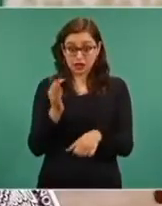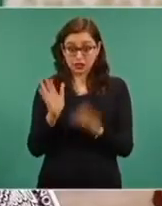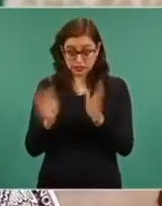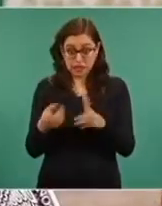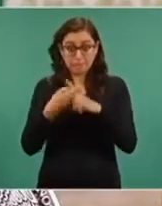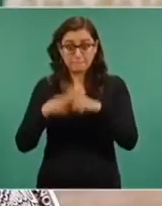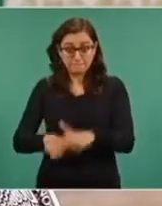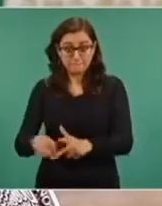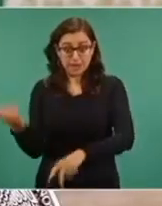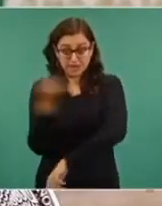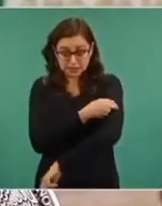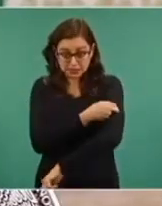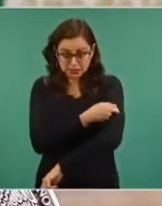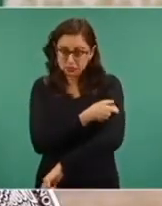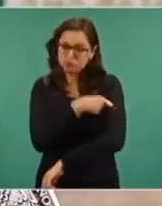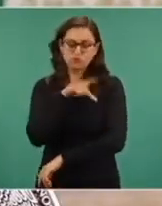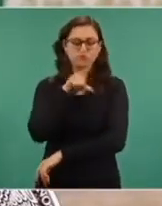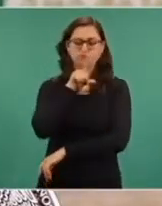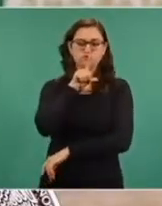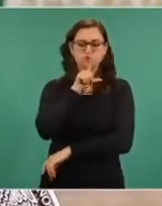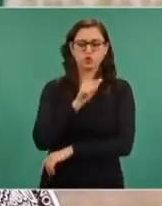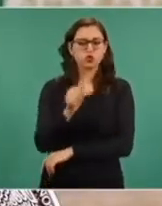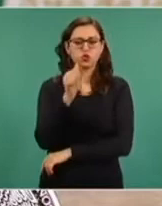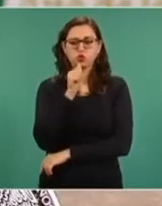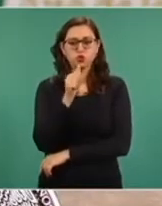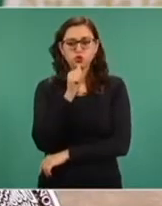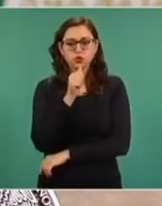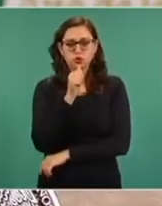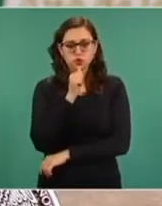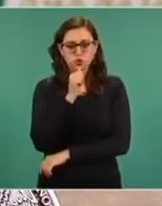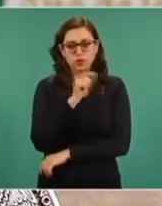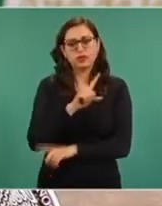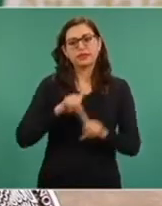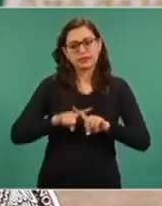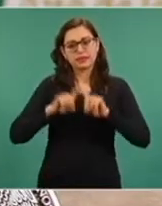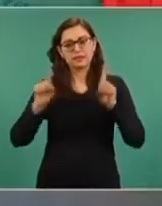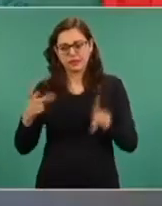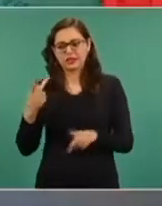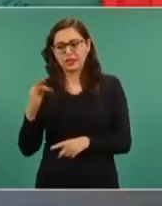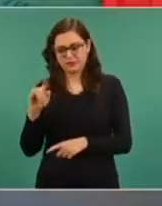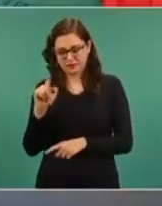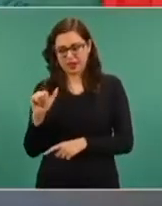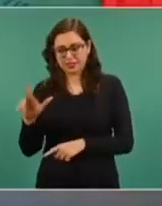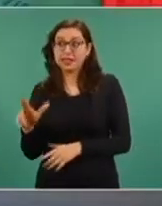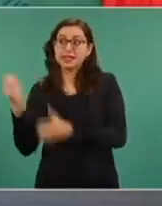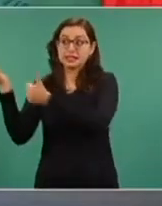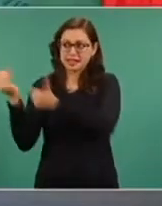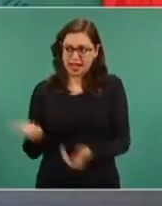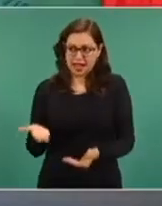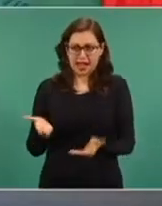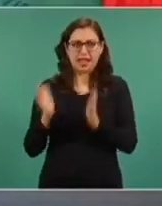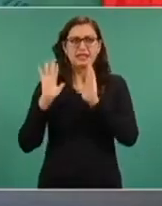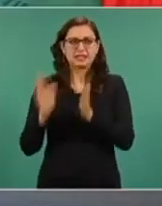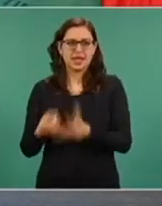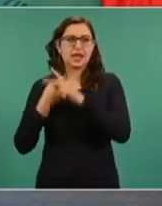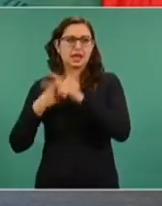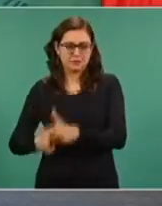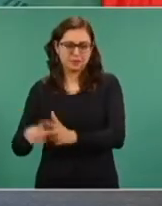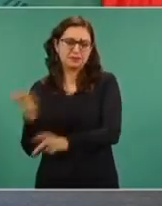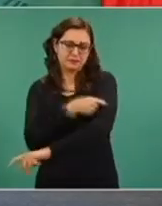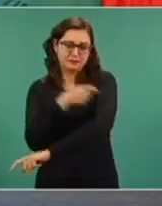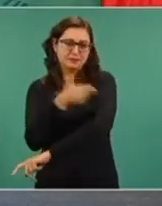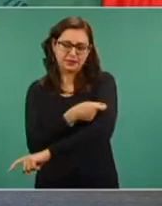no es que de aquí del avión ya se puede poner la vacuna, como sí lo estamos haciendo en los casos de la vacuna que ya está envasada de Pfizer.